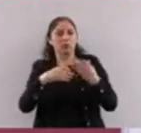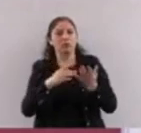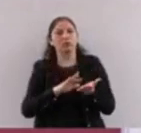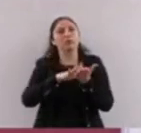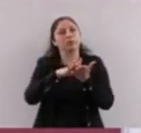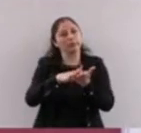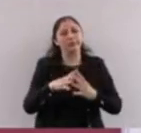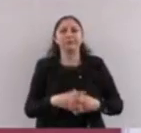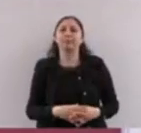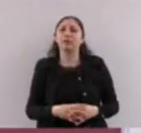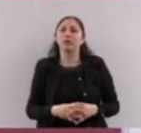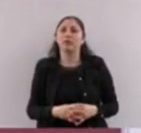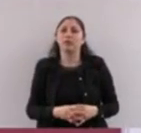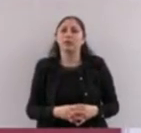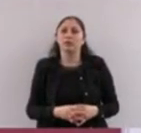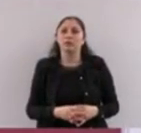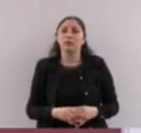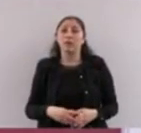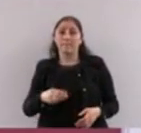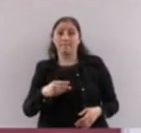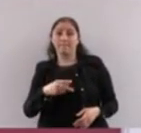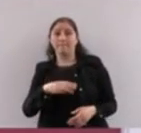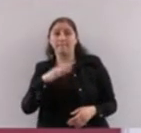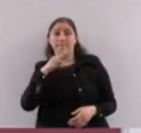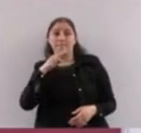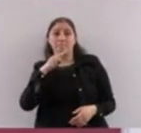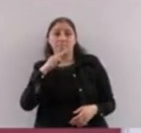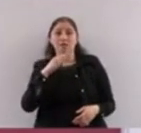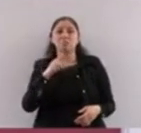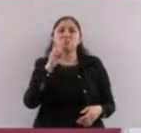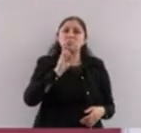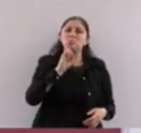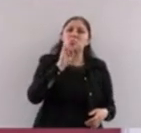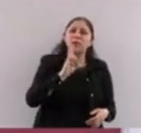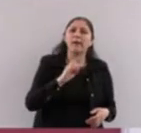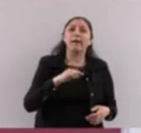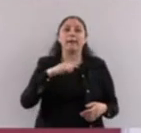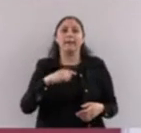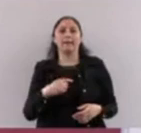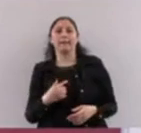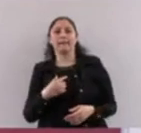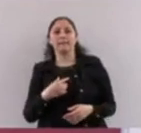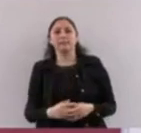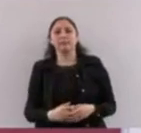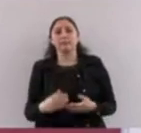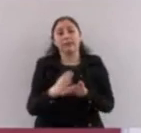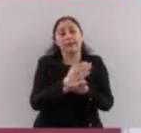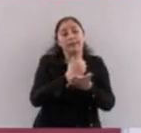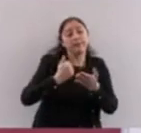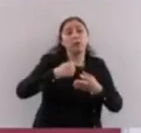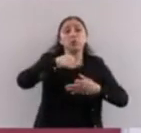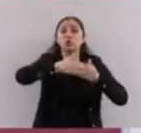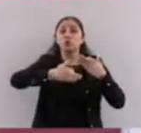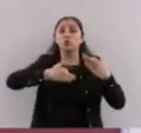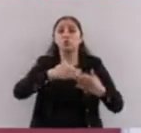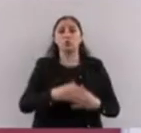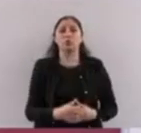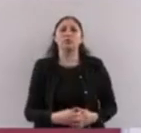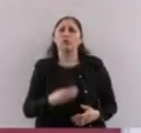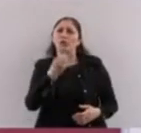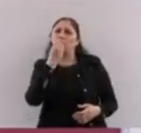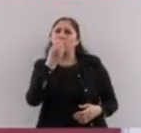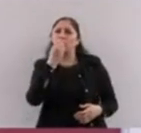pensión porque bien se lo han ganado, porque hacer la comida, hacer la casa